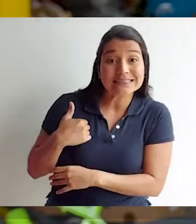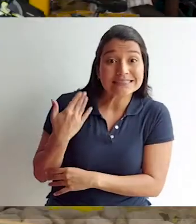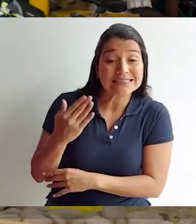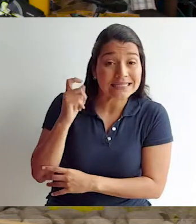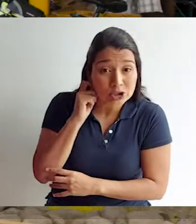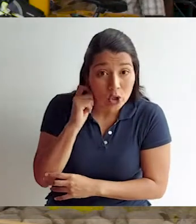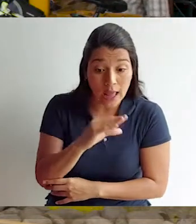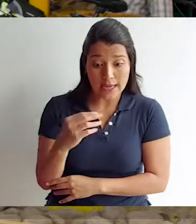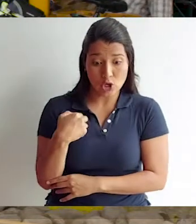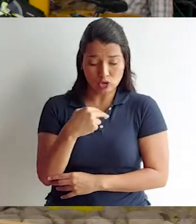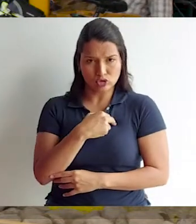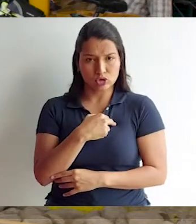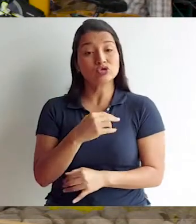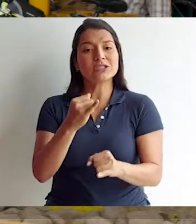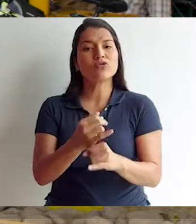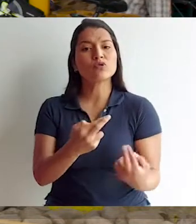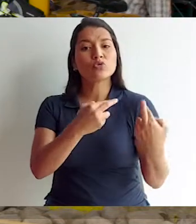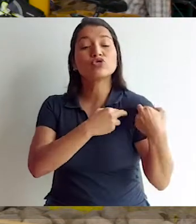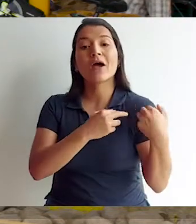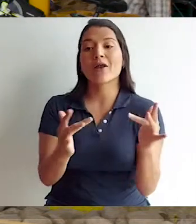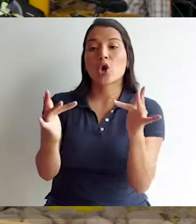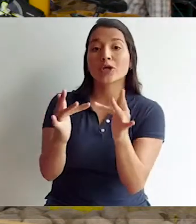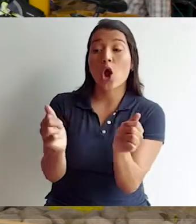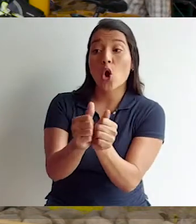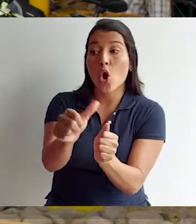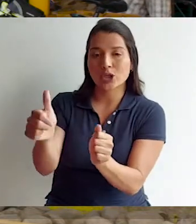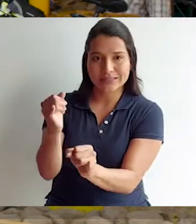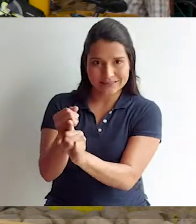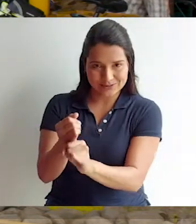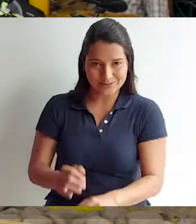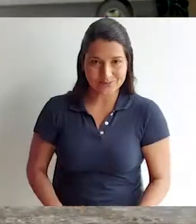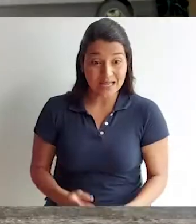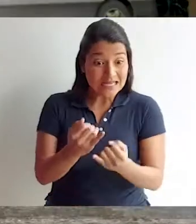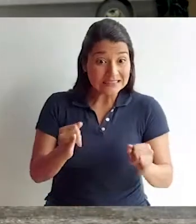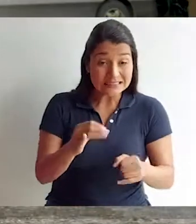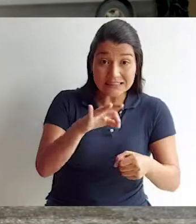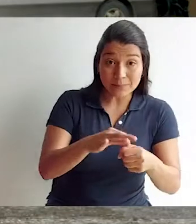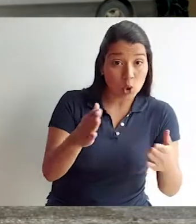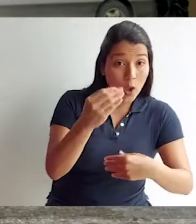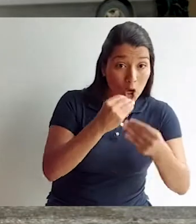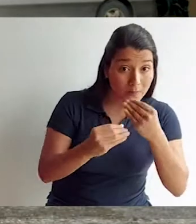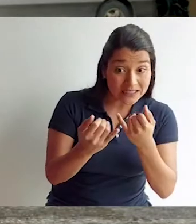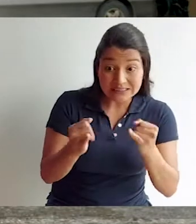señoras y ser la institución que hace el enlace con estas otras instituciones. Sin semilla no hay alimento, sin